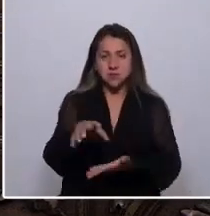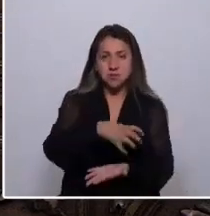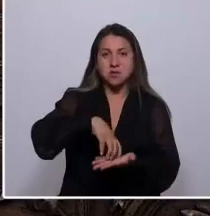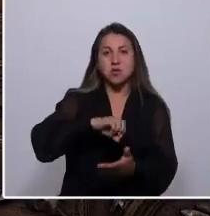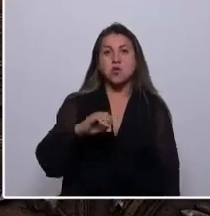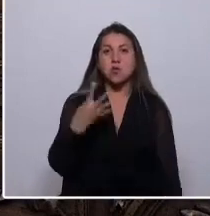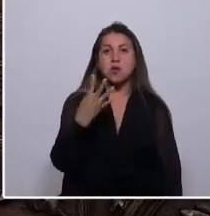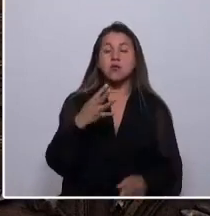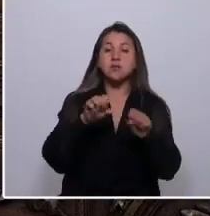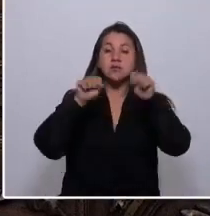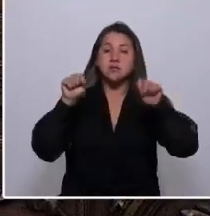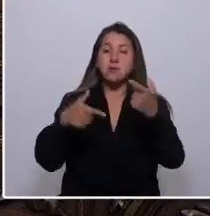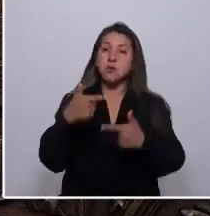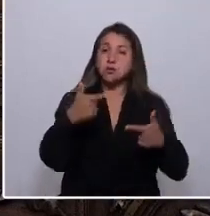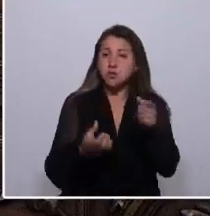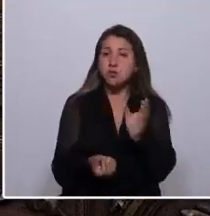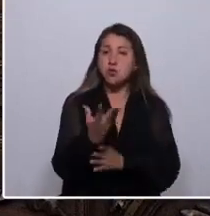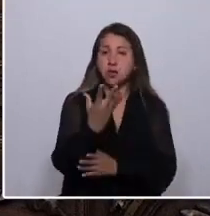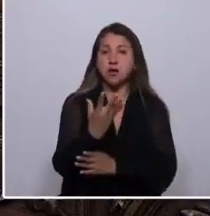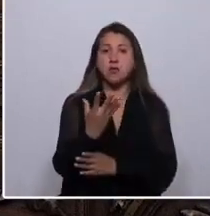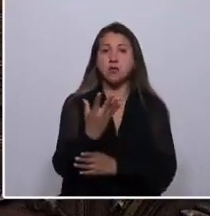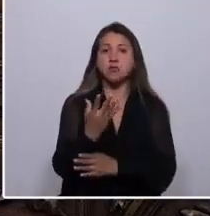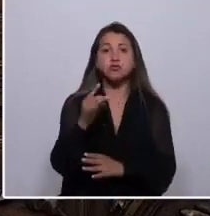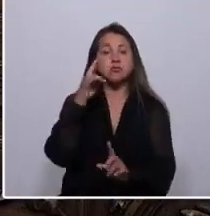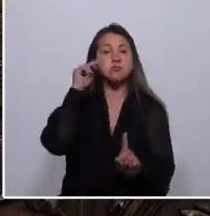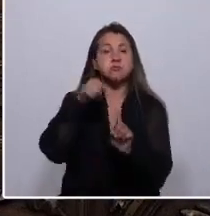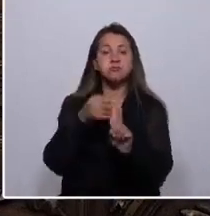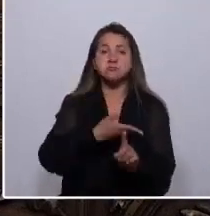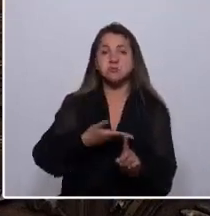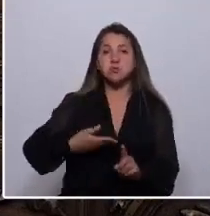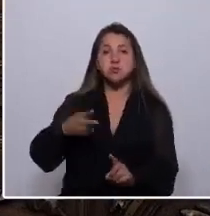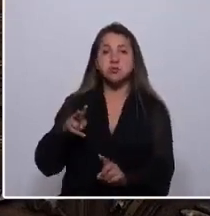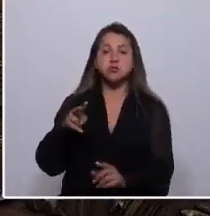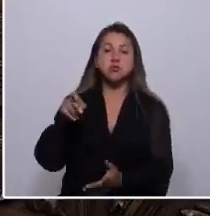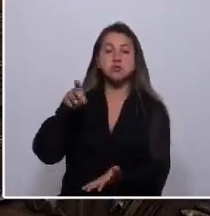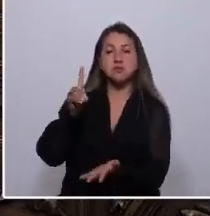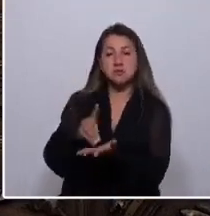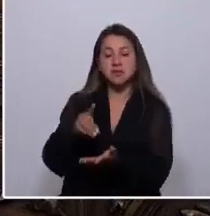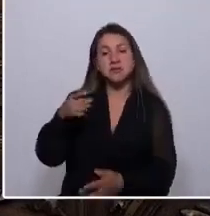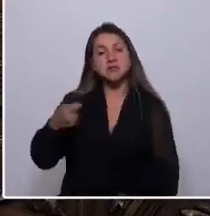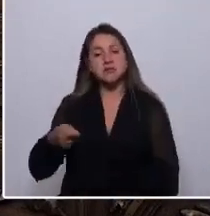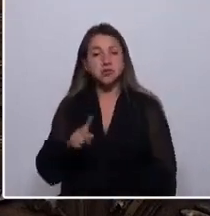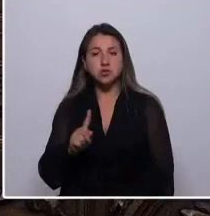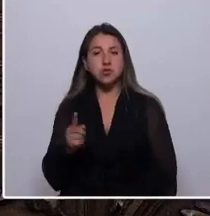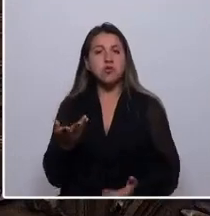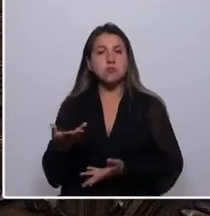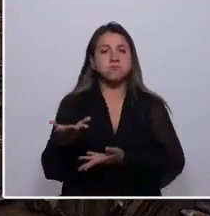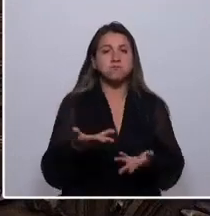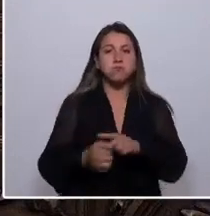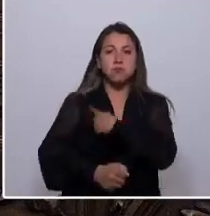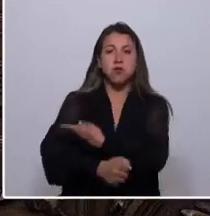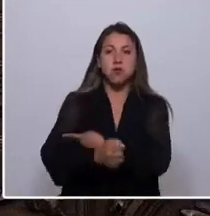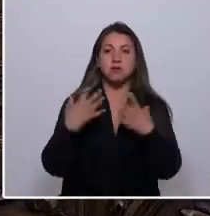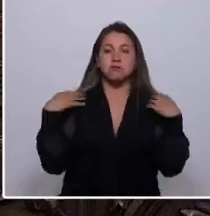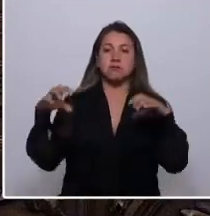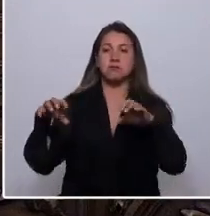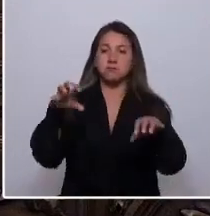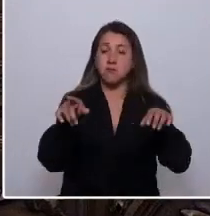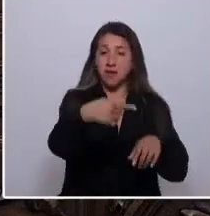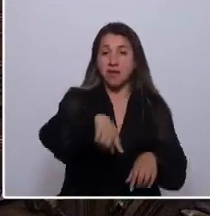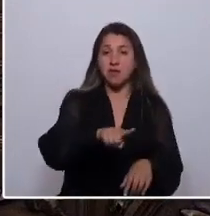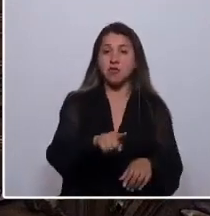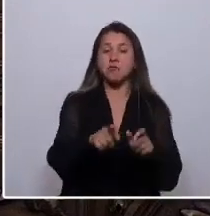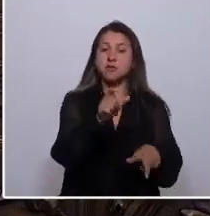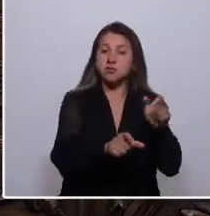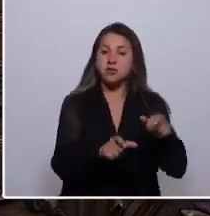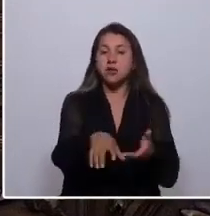sistema político moderno donde la discusión no sea ante presidencialismo versus parlamento, sino cómo entregamos el poder real a la gente en sus comunas,